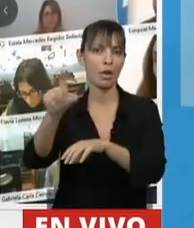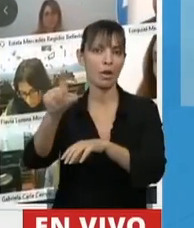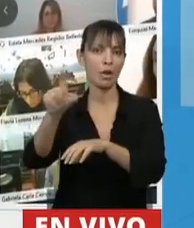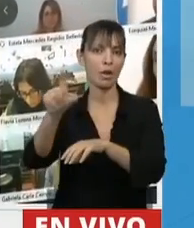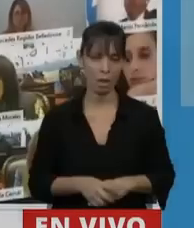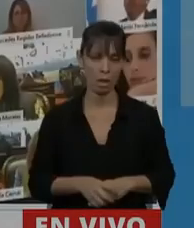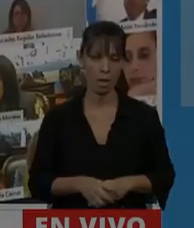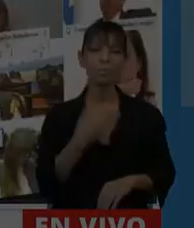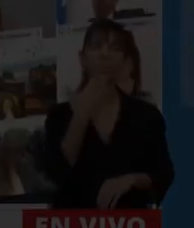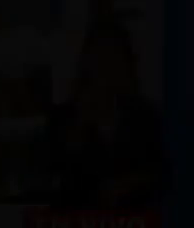Gracias, diputada Los Penatos.